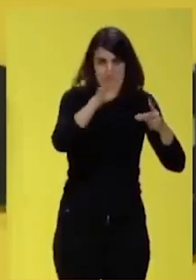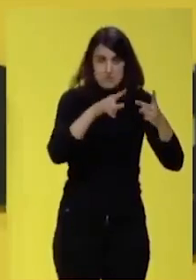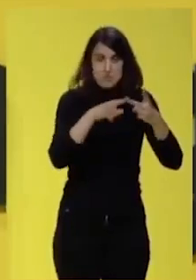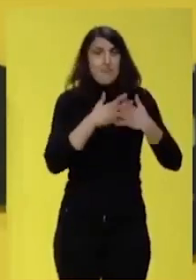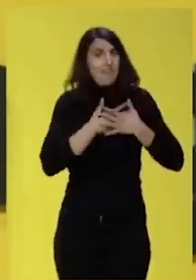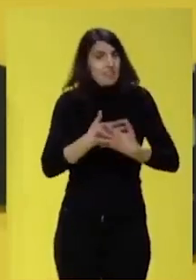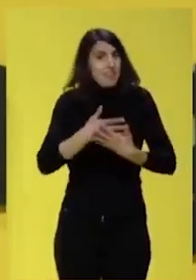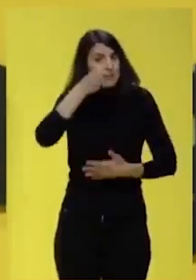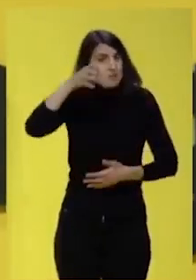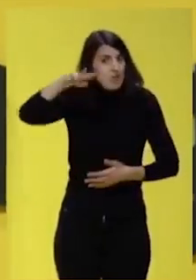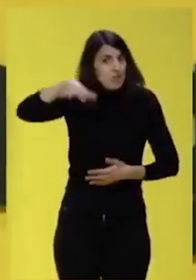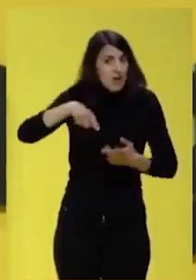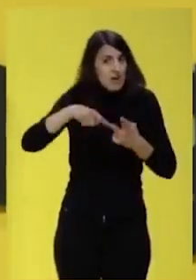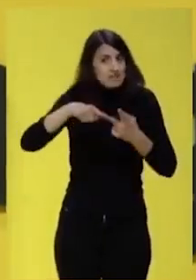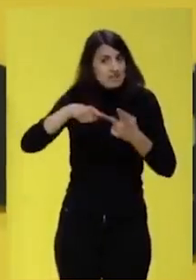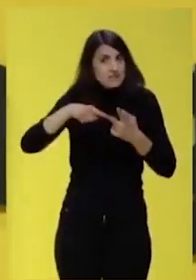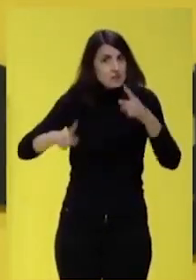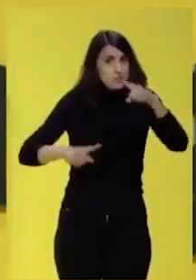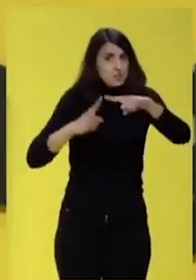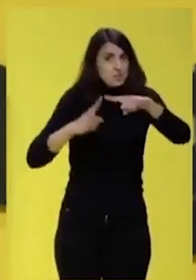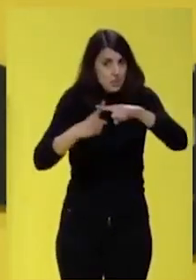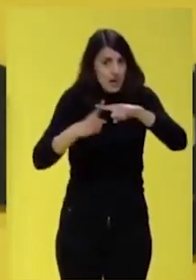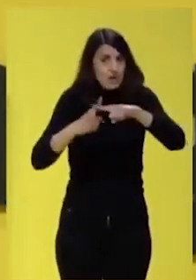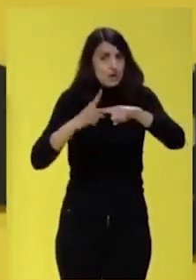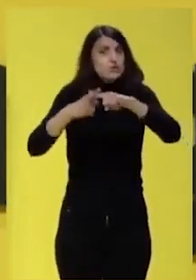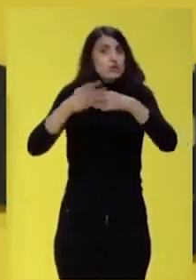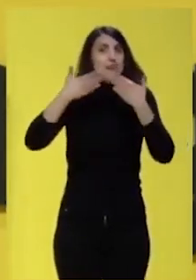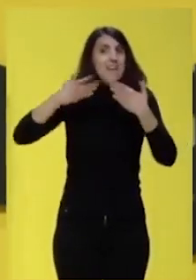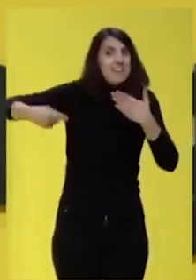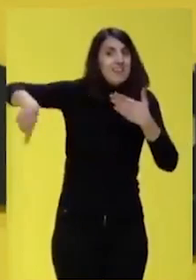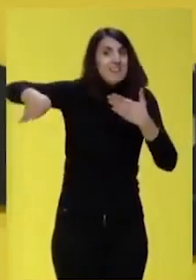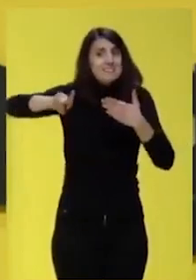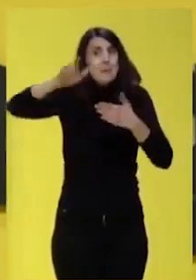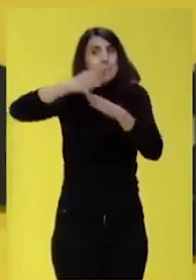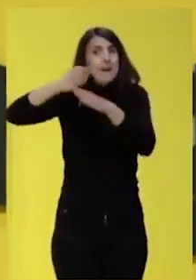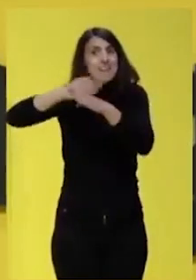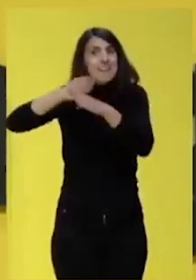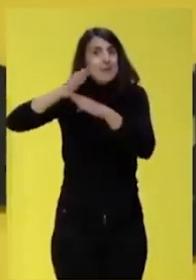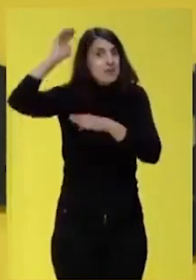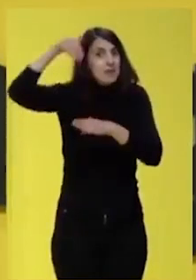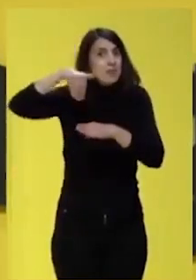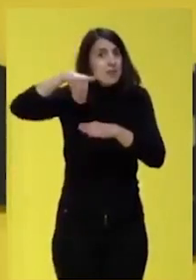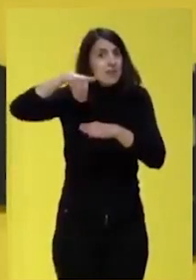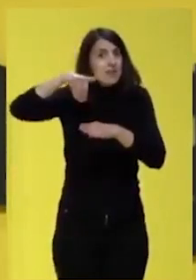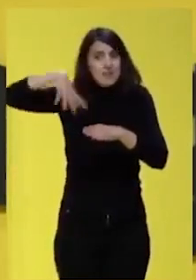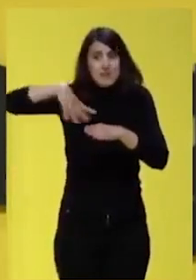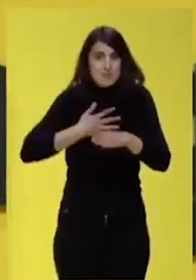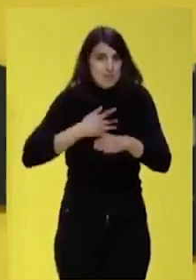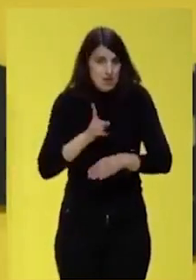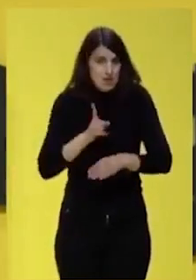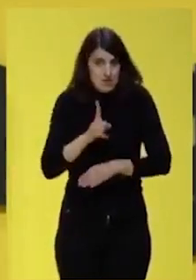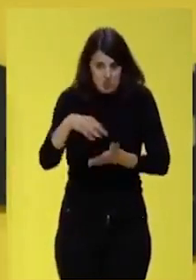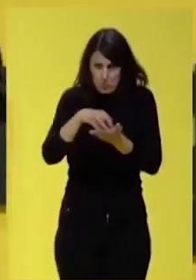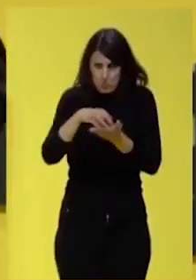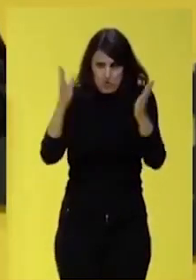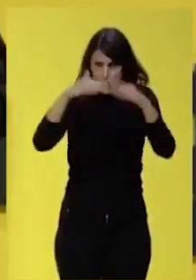Socialista suma, sumará con todos los que no quieren la República de Cataluña. No tengáis ninguna duda de eso.